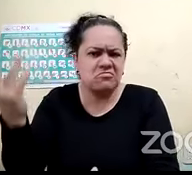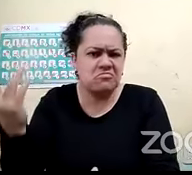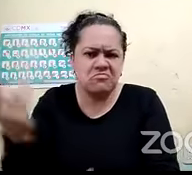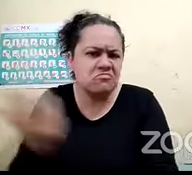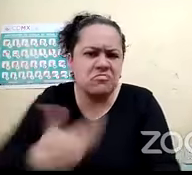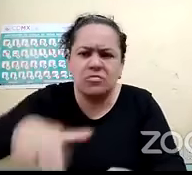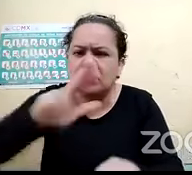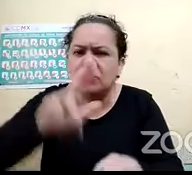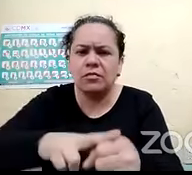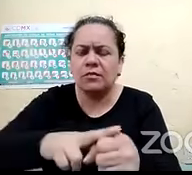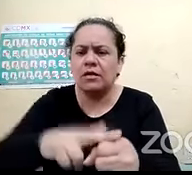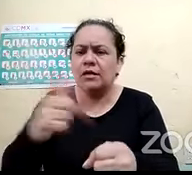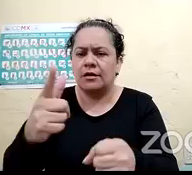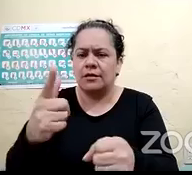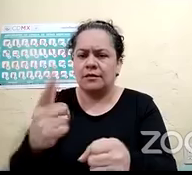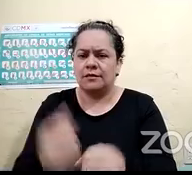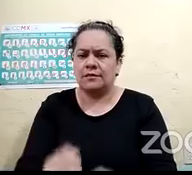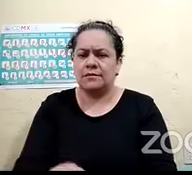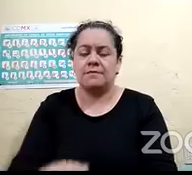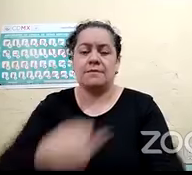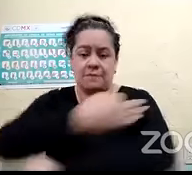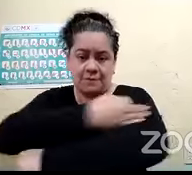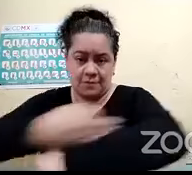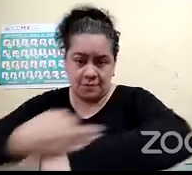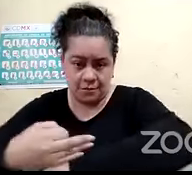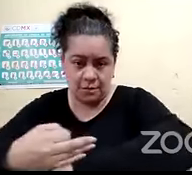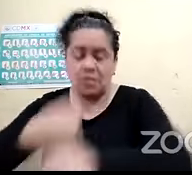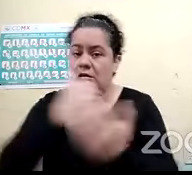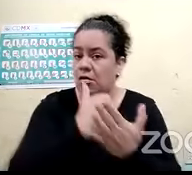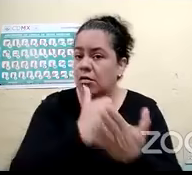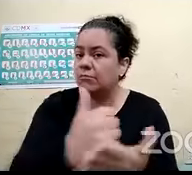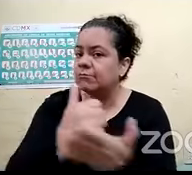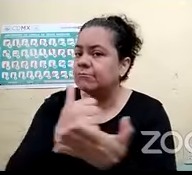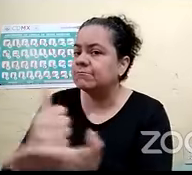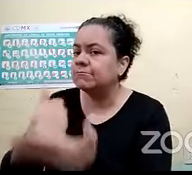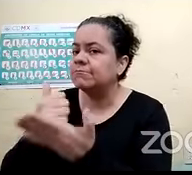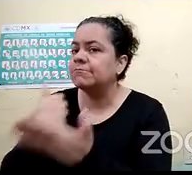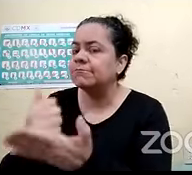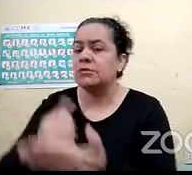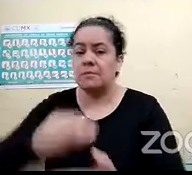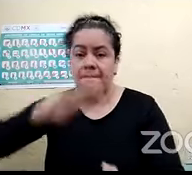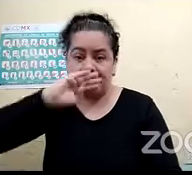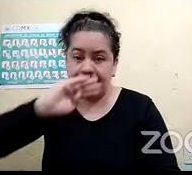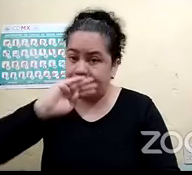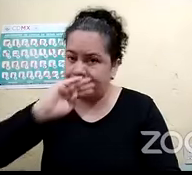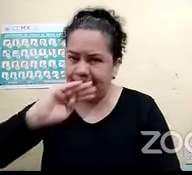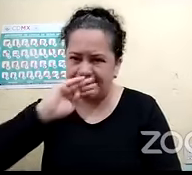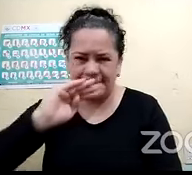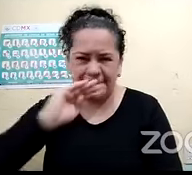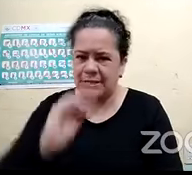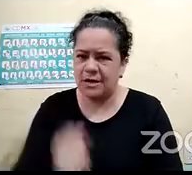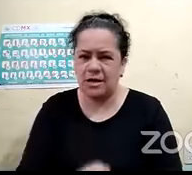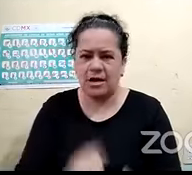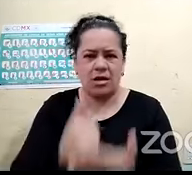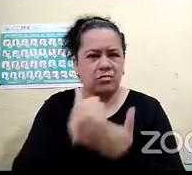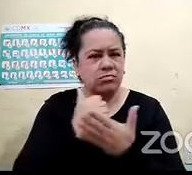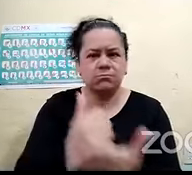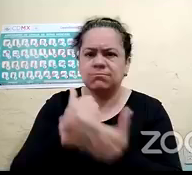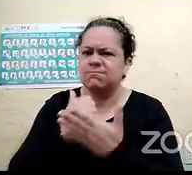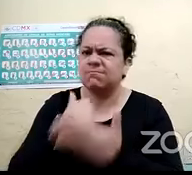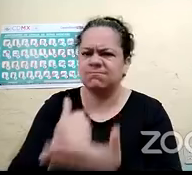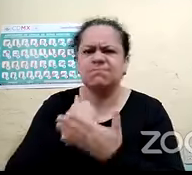gracias a que, pues, mi familia y sobre todo mi mamá siempre dijo que, pues, nosotros podíamos